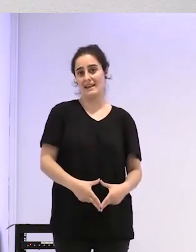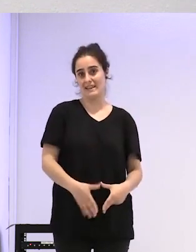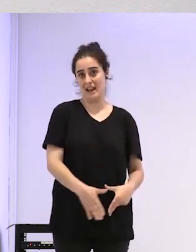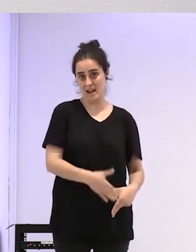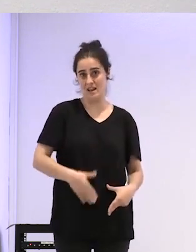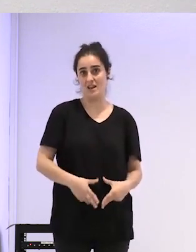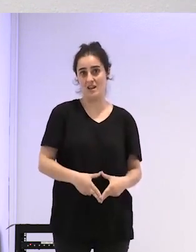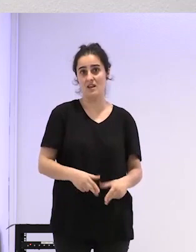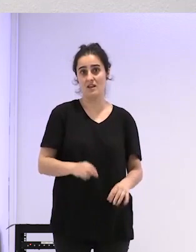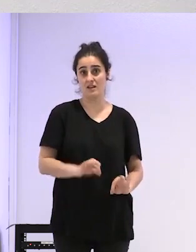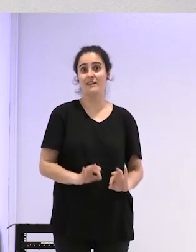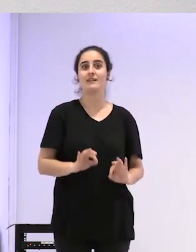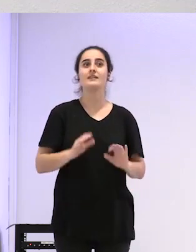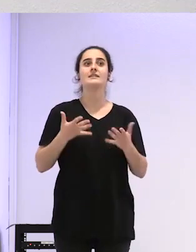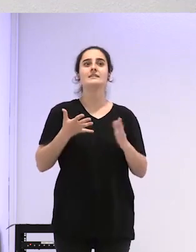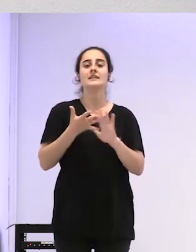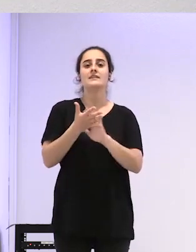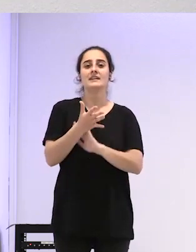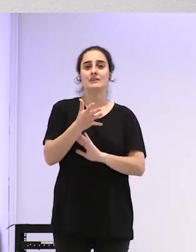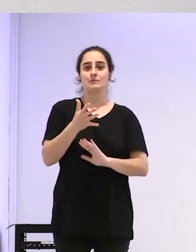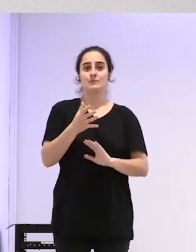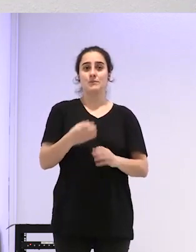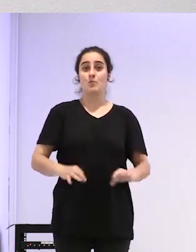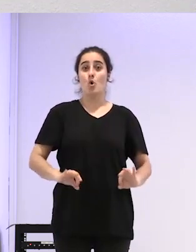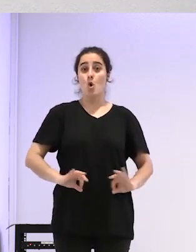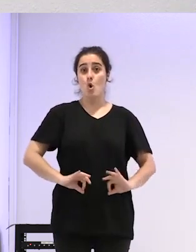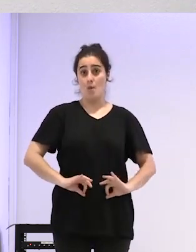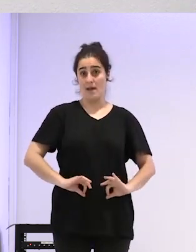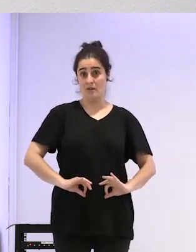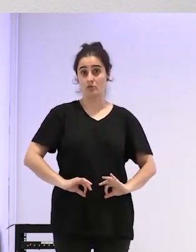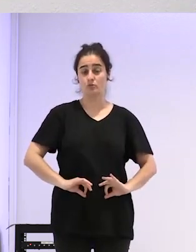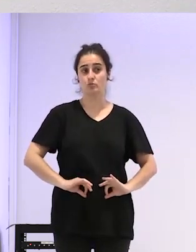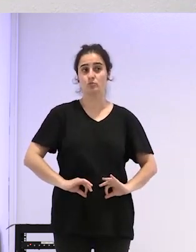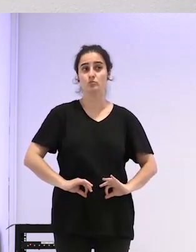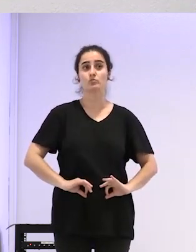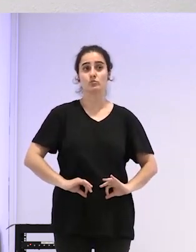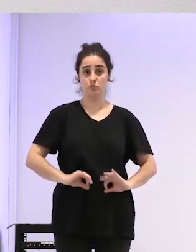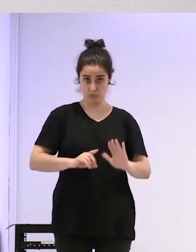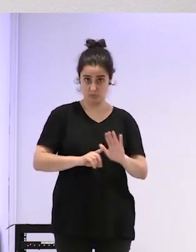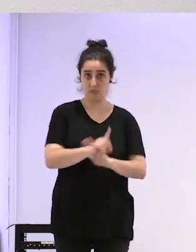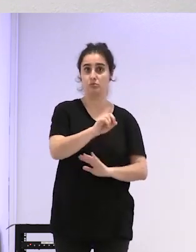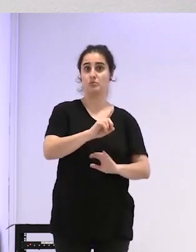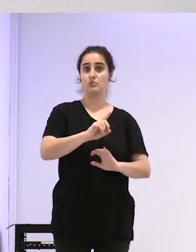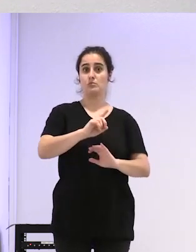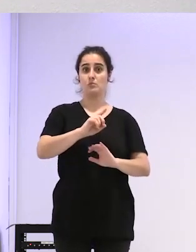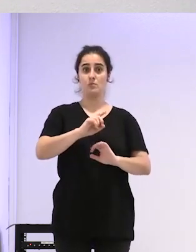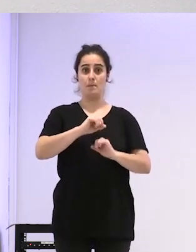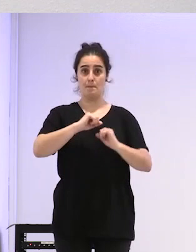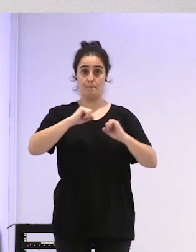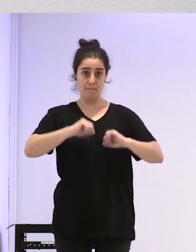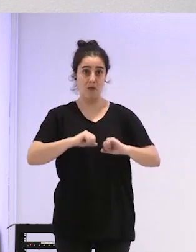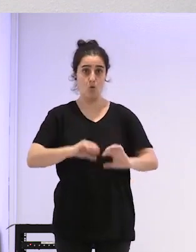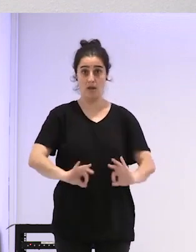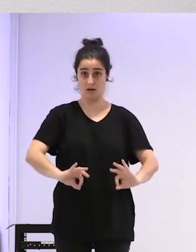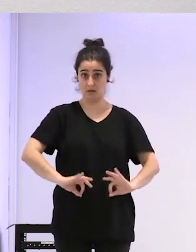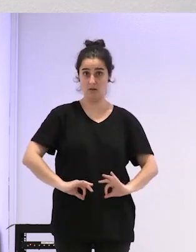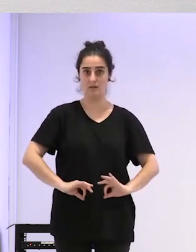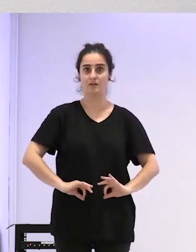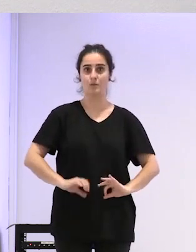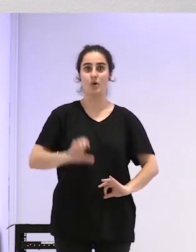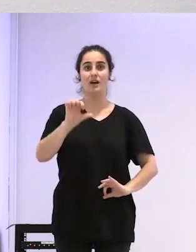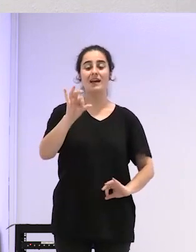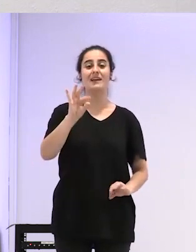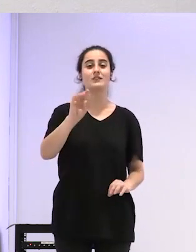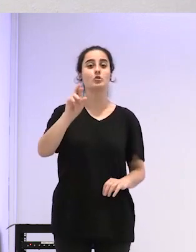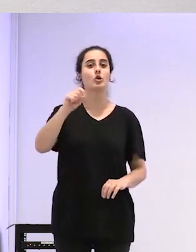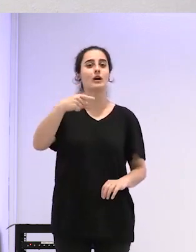por lo tanto estos ovarios se maduran es un estrógeno débil por lo tanto sí